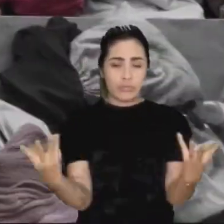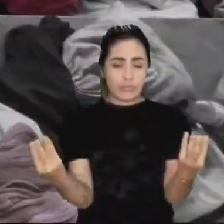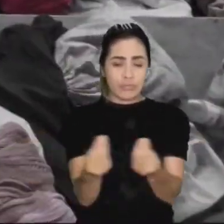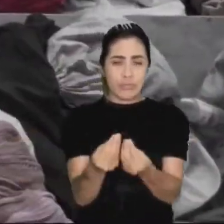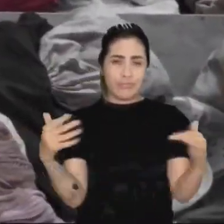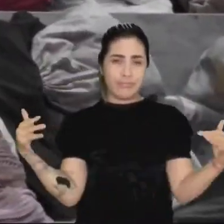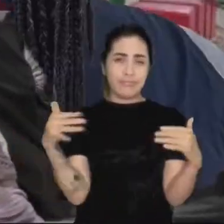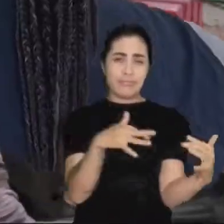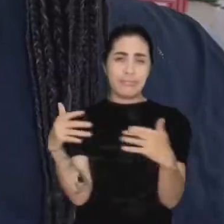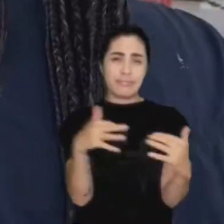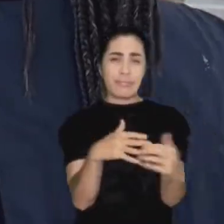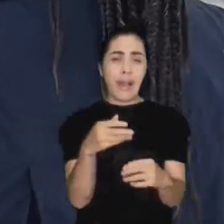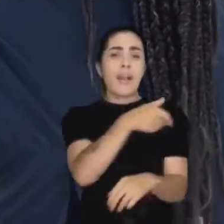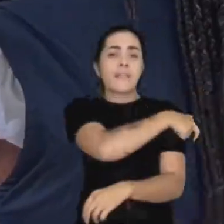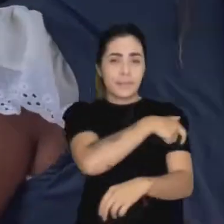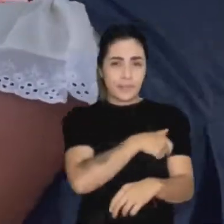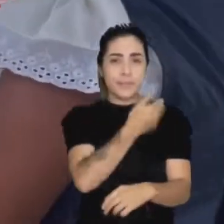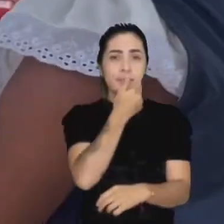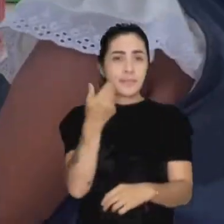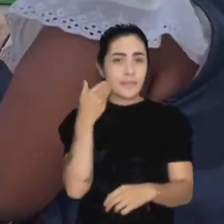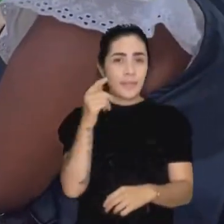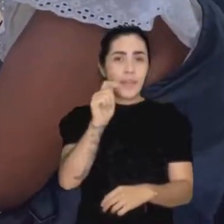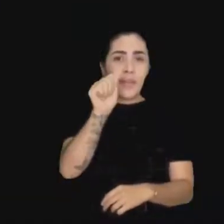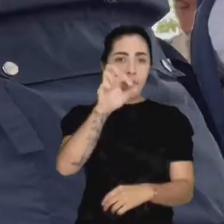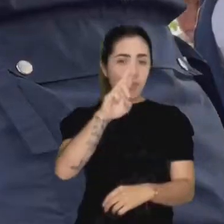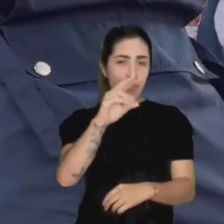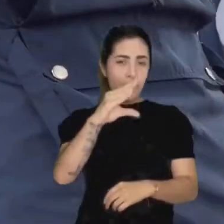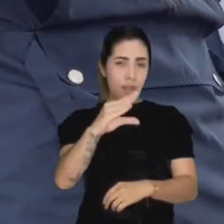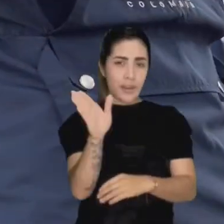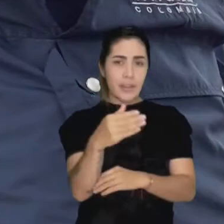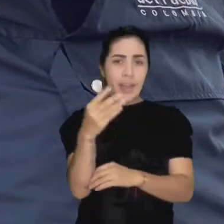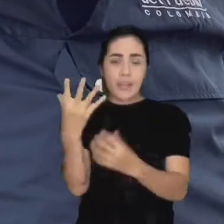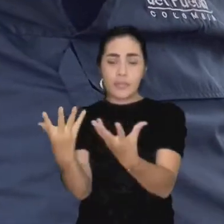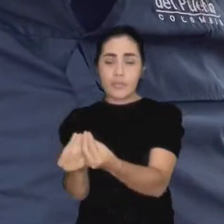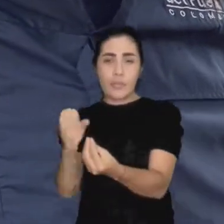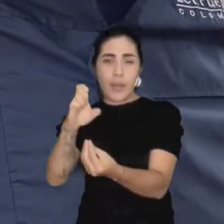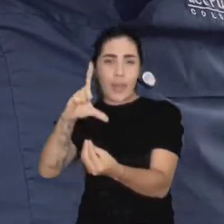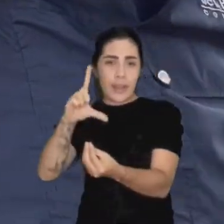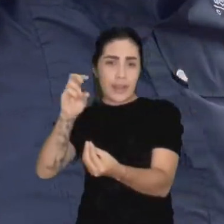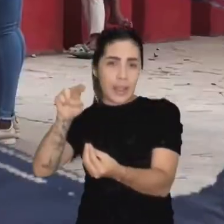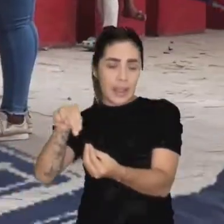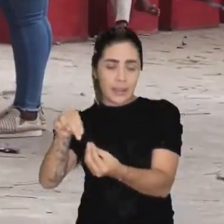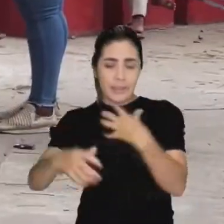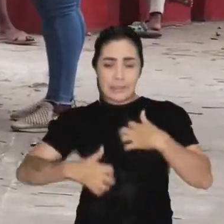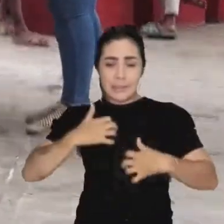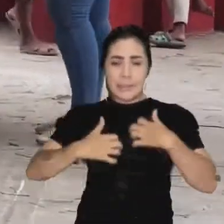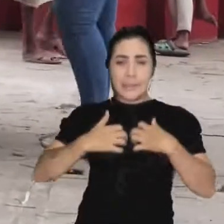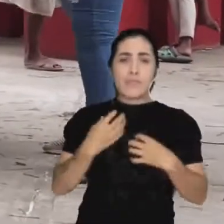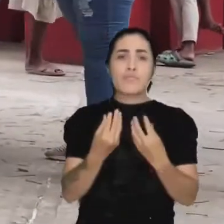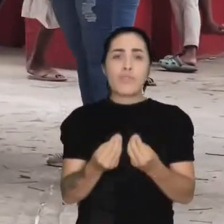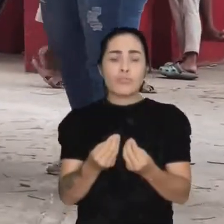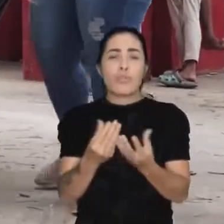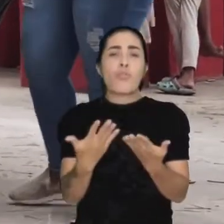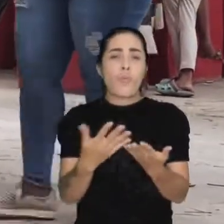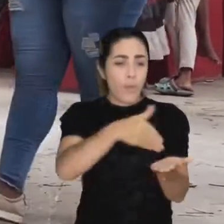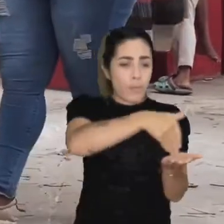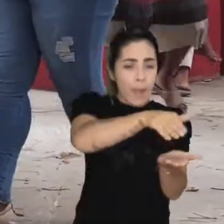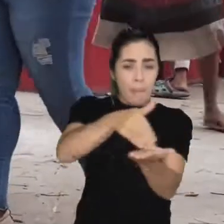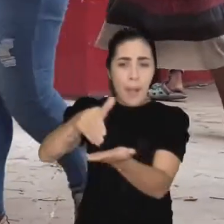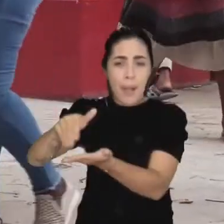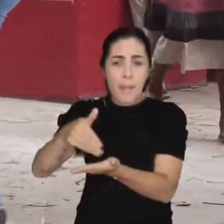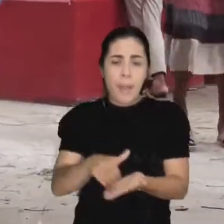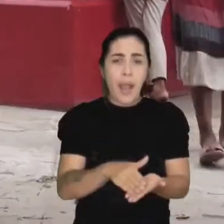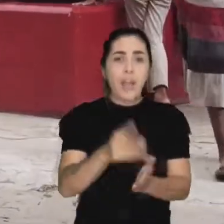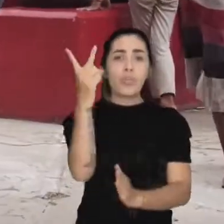Los enfrentamientos entre las disidencias de las FARC y el ELN están generando un temor en la población, que se